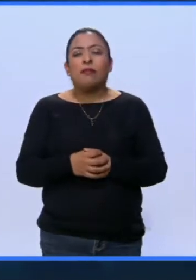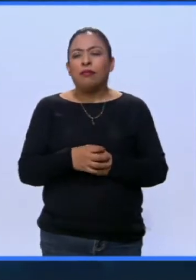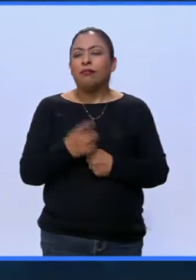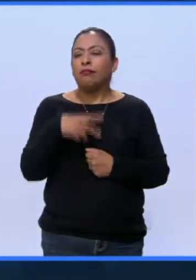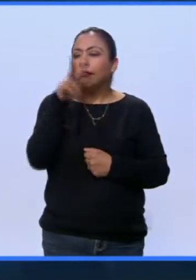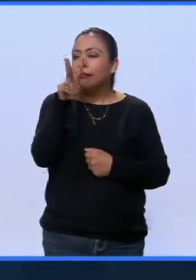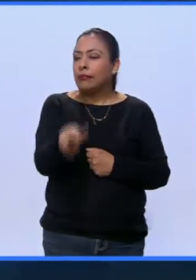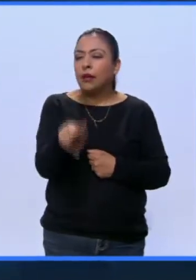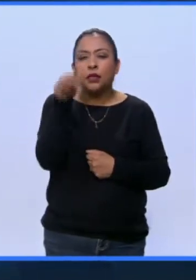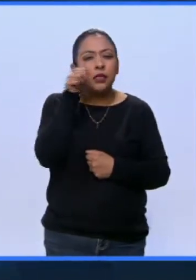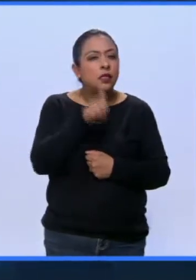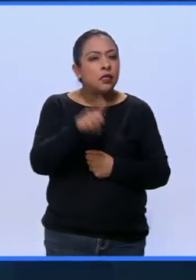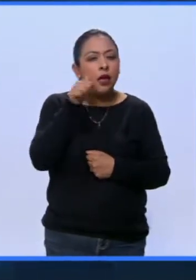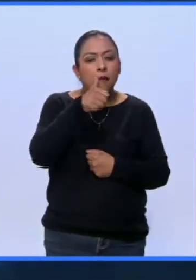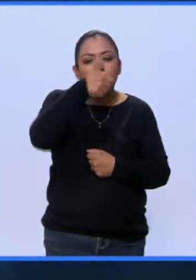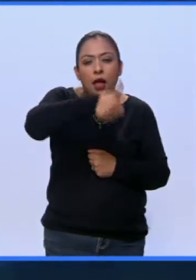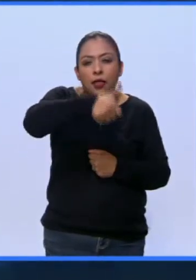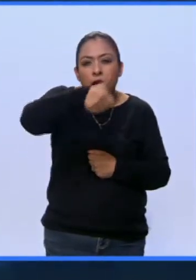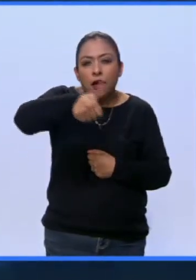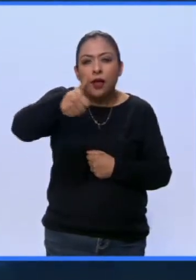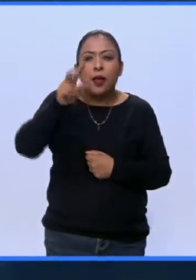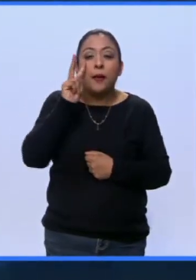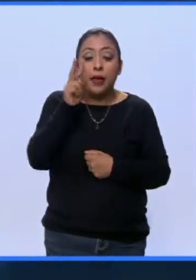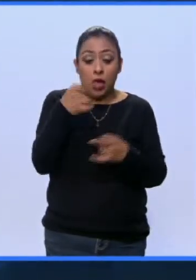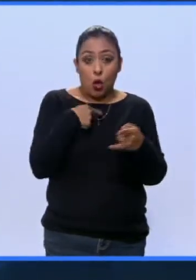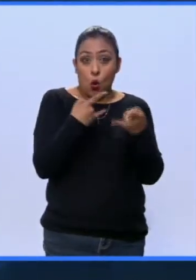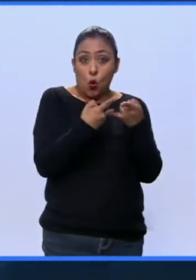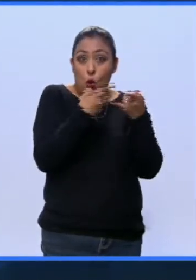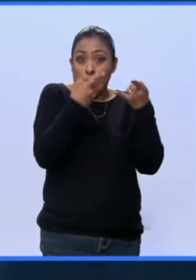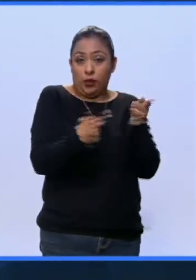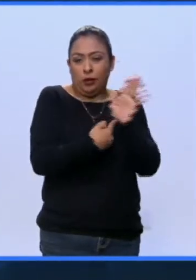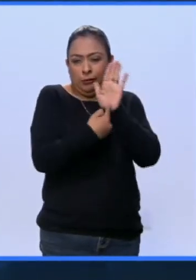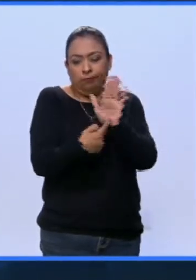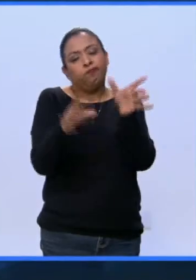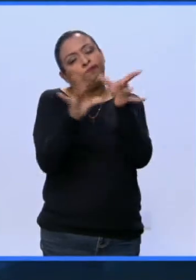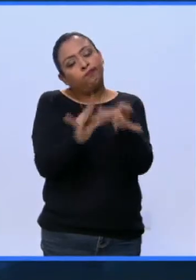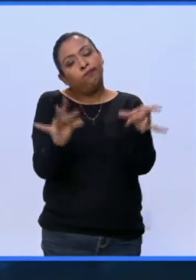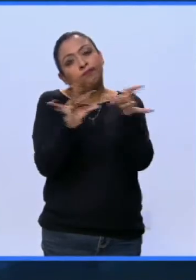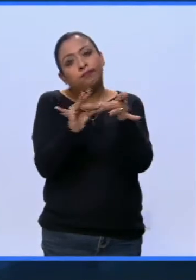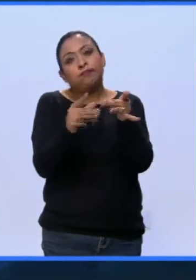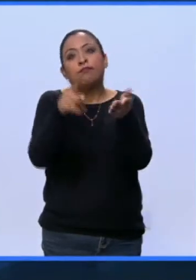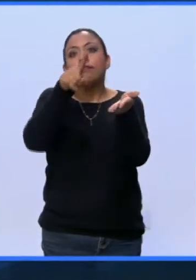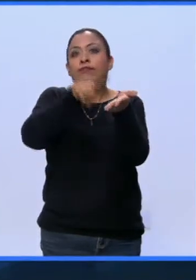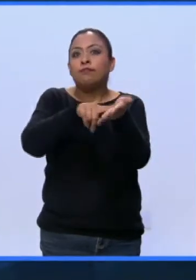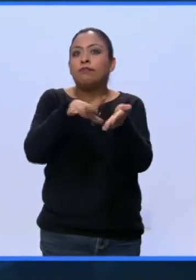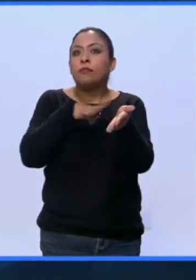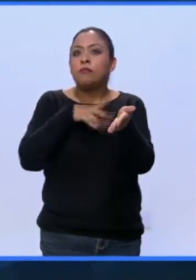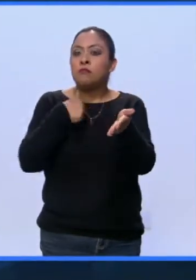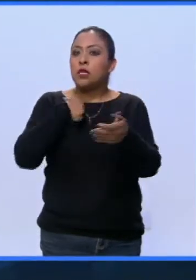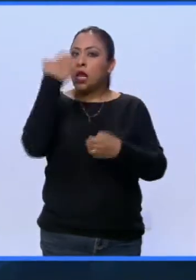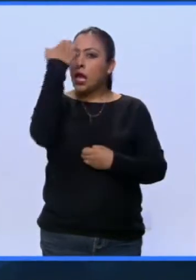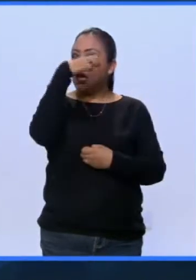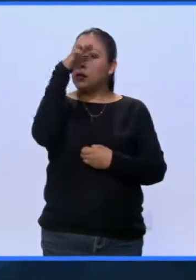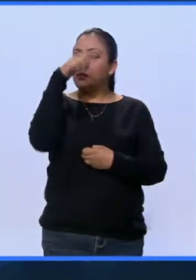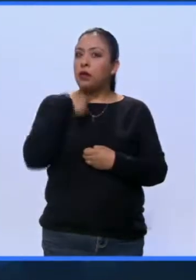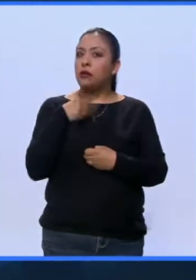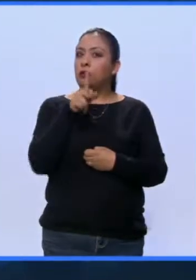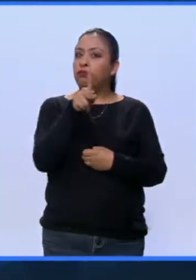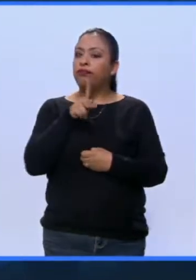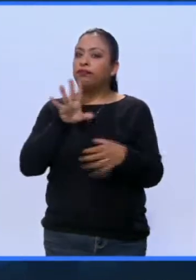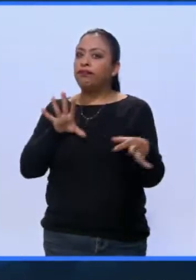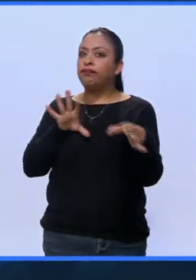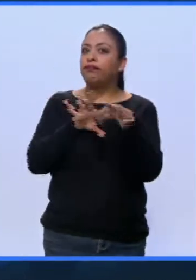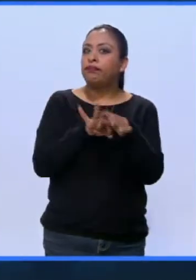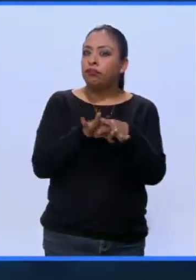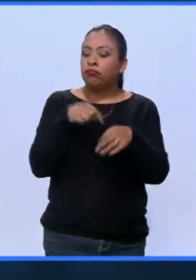invariablemente cada uno de ellos ha visto el cuento que se cuenta ahí, pero ha tenido un impacto en su experiencia personal y en